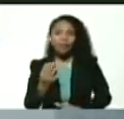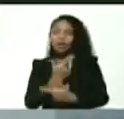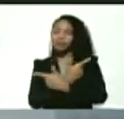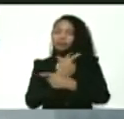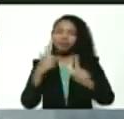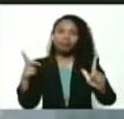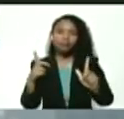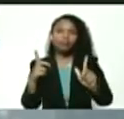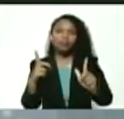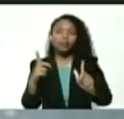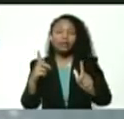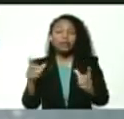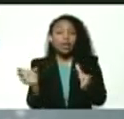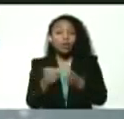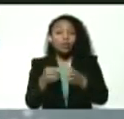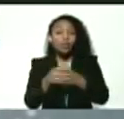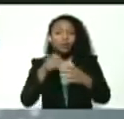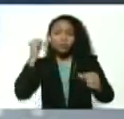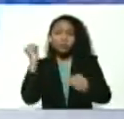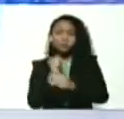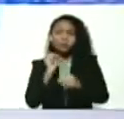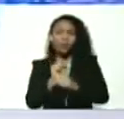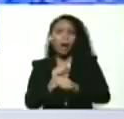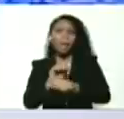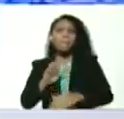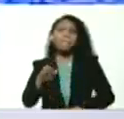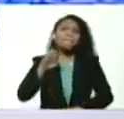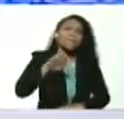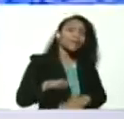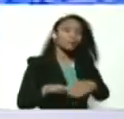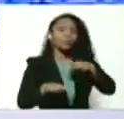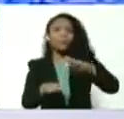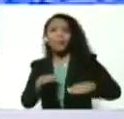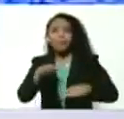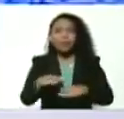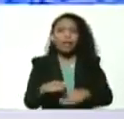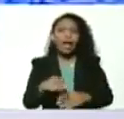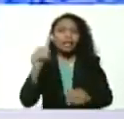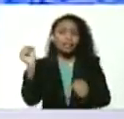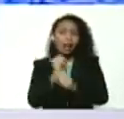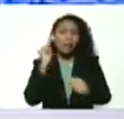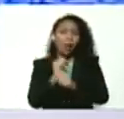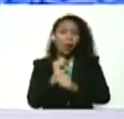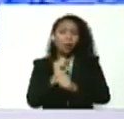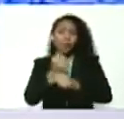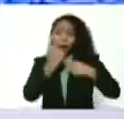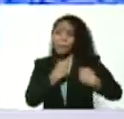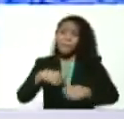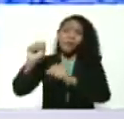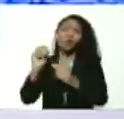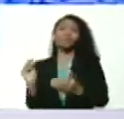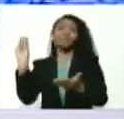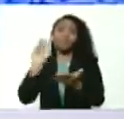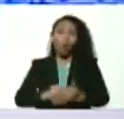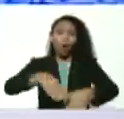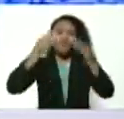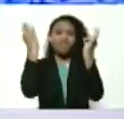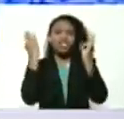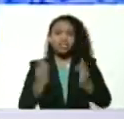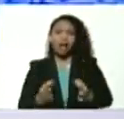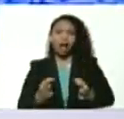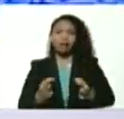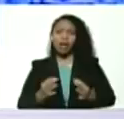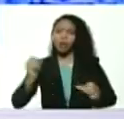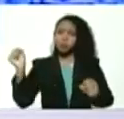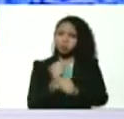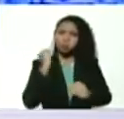y la clase obrera ha dado el primer paso la clase obrera a la vanguardia queda instalado oficialmente y